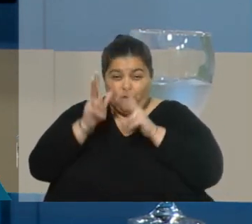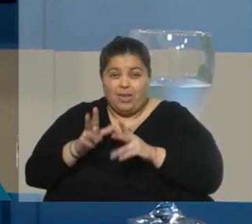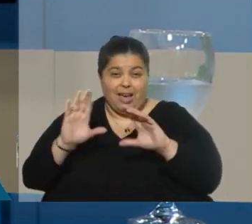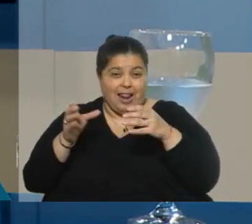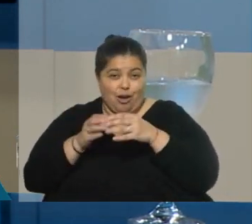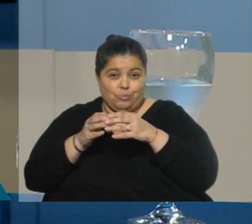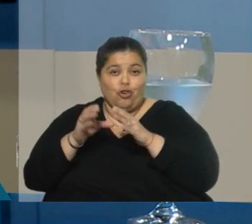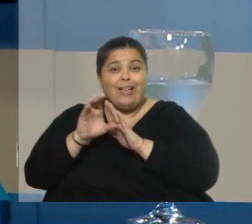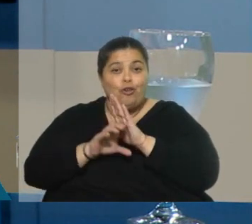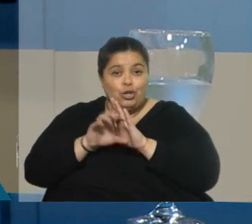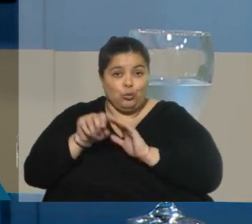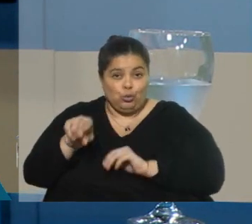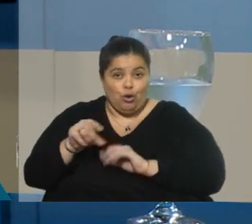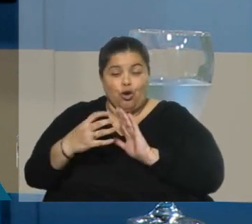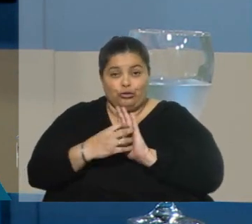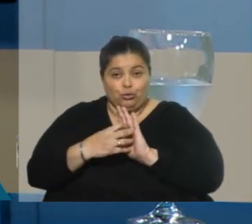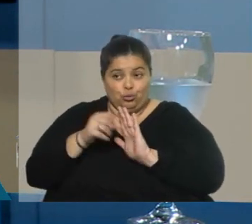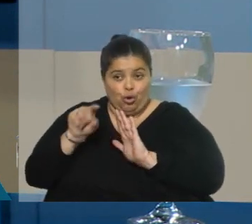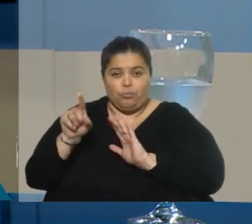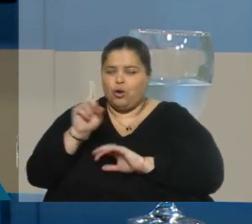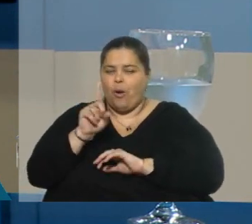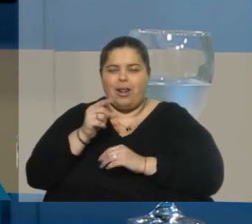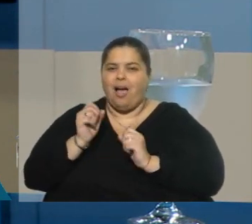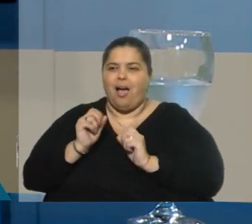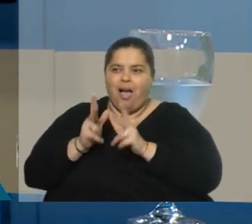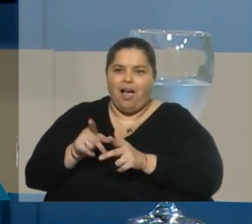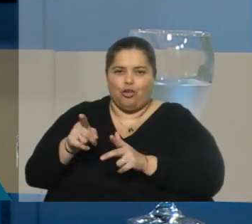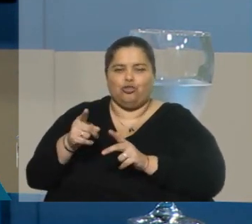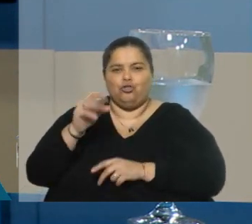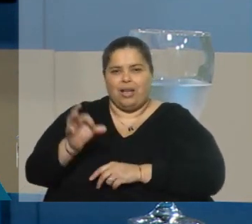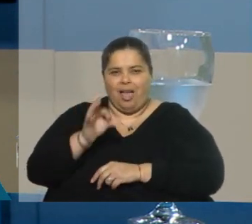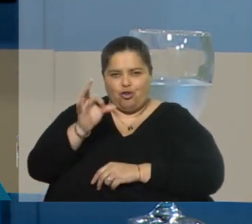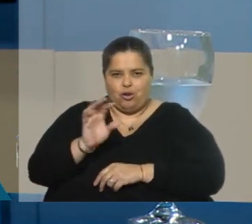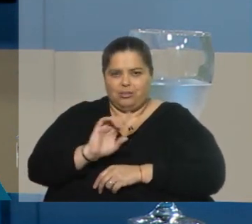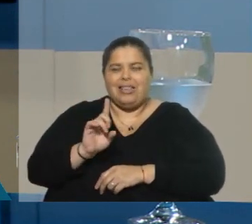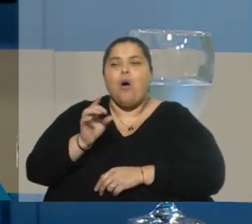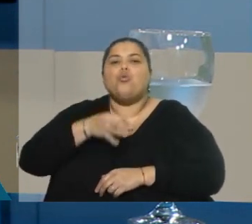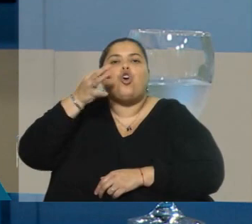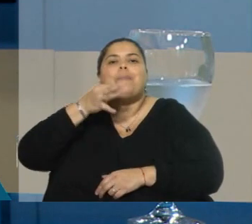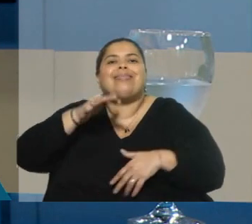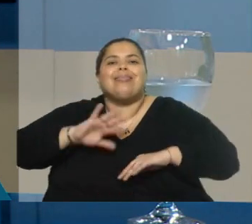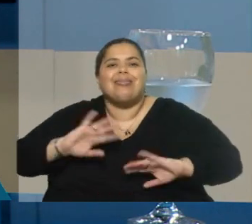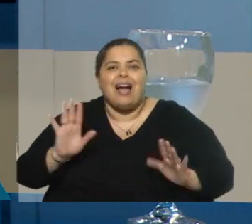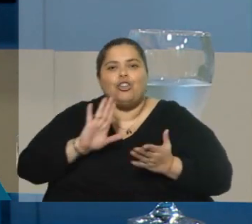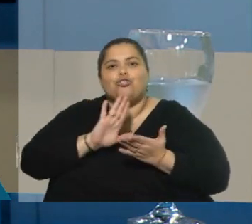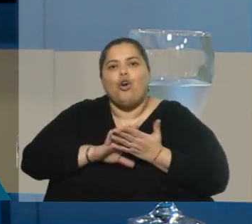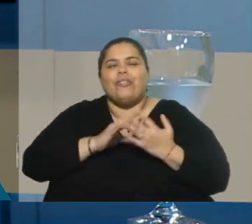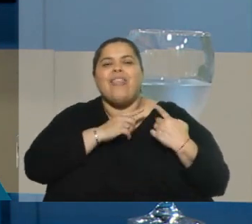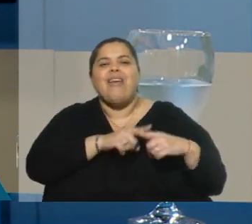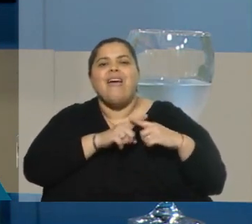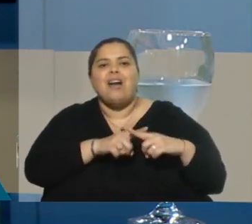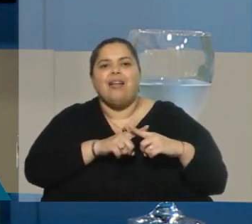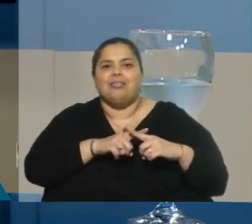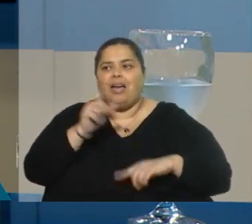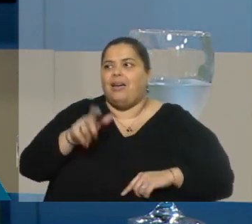porque es una afirmación que no estaba dirigida a los señores senadores, sino una suerte de comentario con relación al debate público que se ha dado. Creo que la